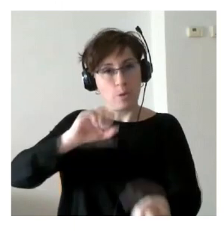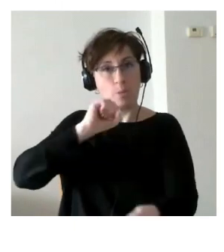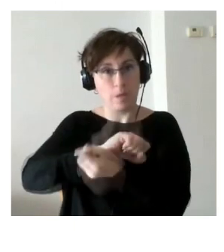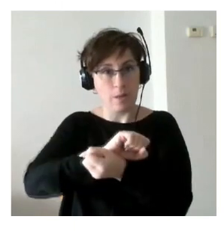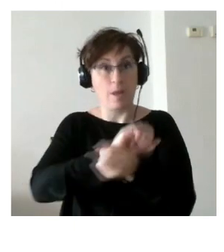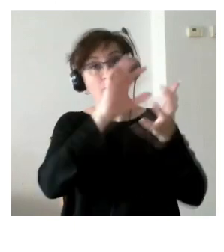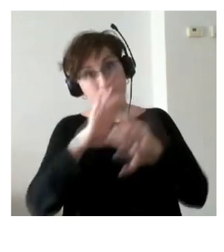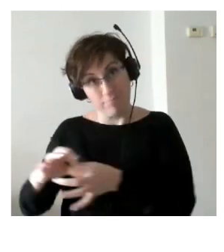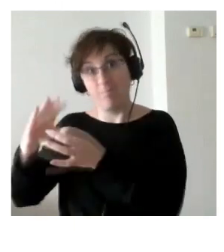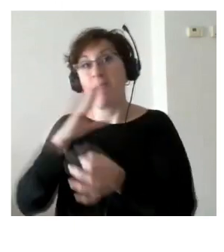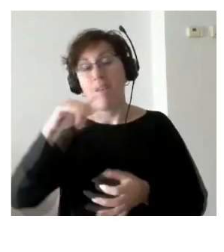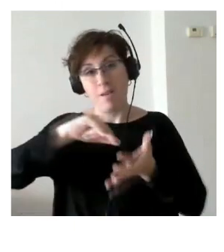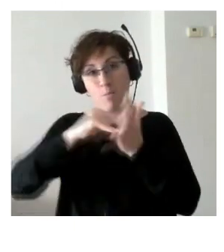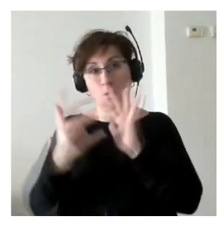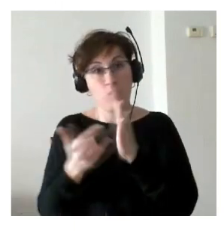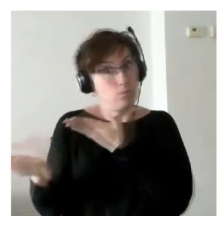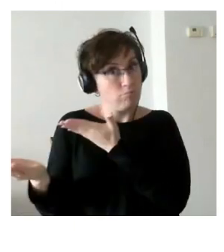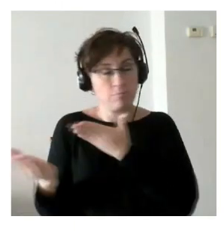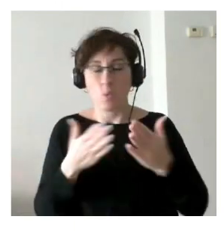proyecto cuando quiera Esther